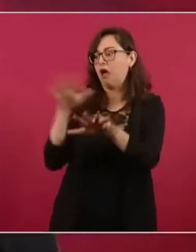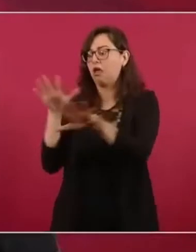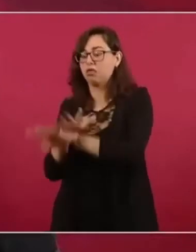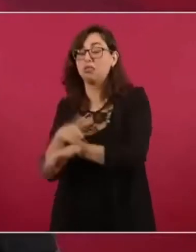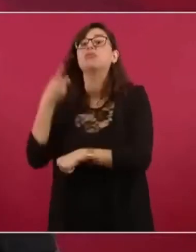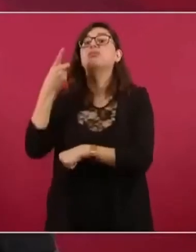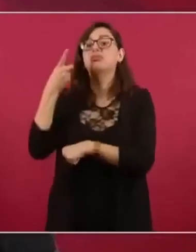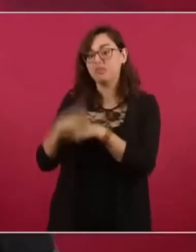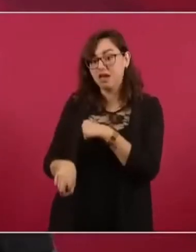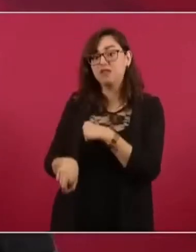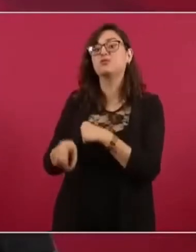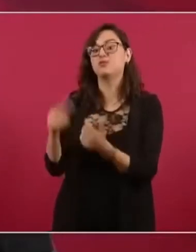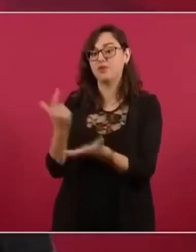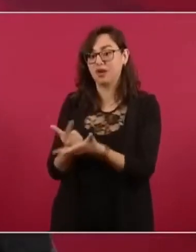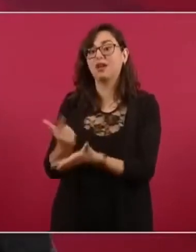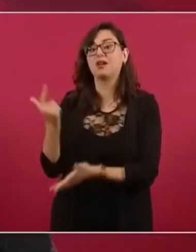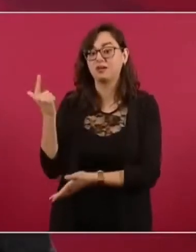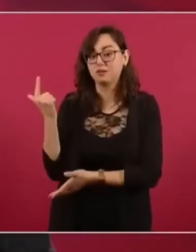Sí,